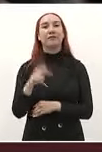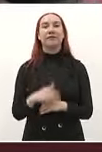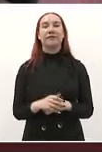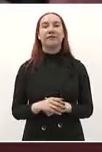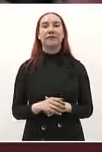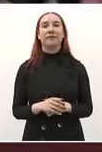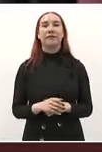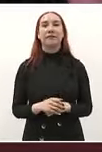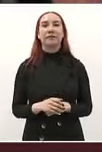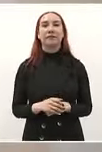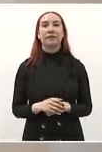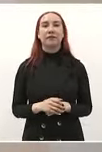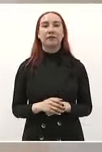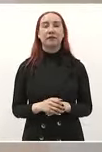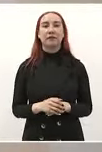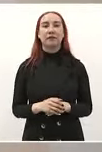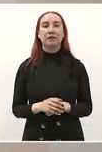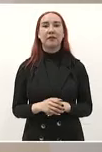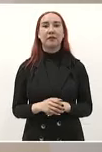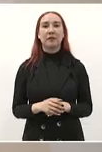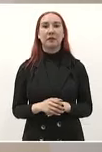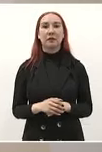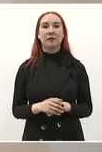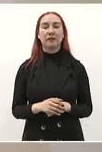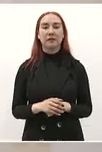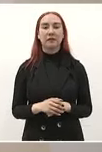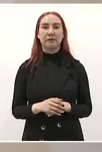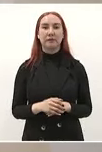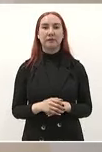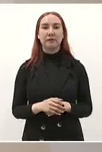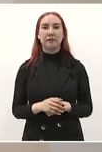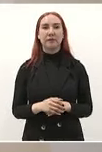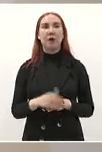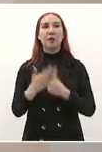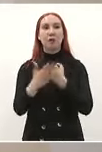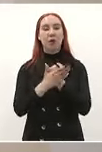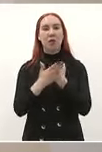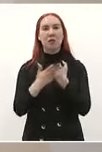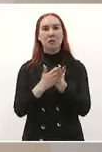y nos vamos a seguir encontrando